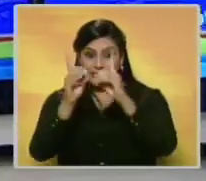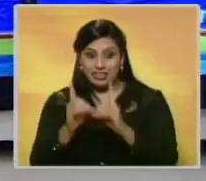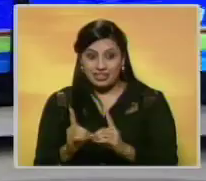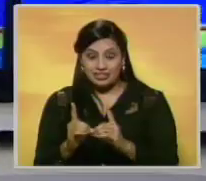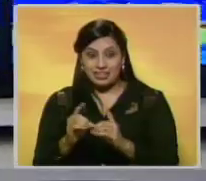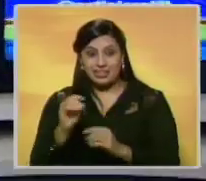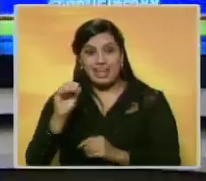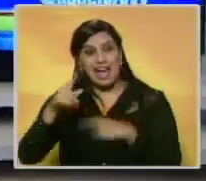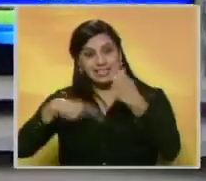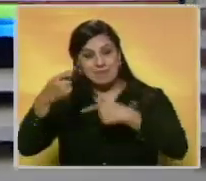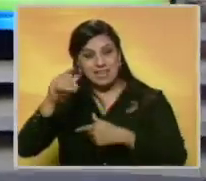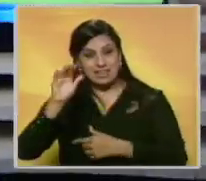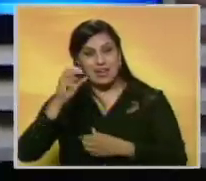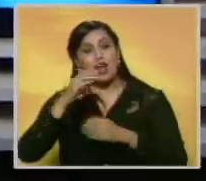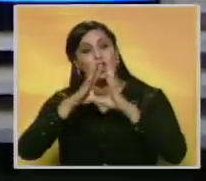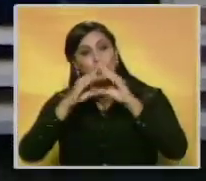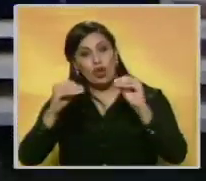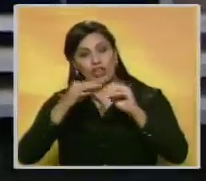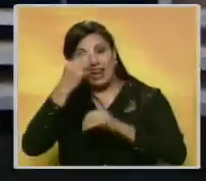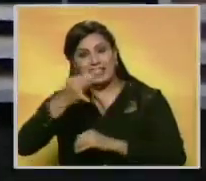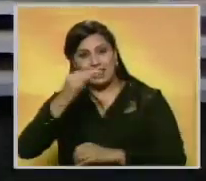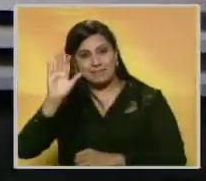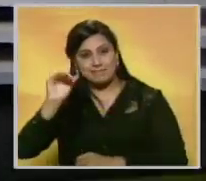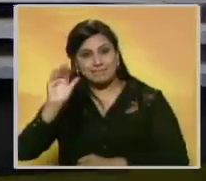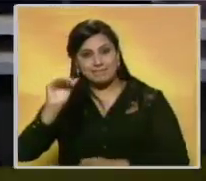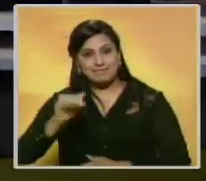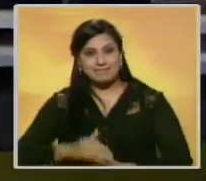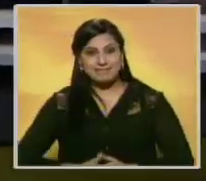deciden... Hasta mañana. ...que tengan todos feliz tarde.